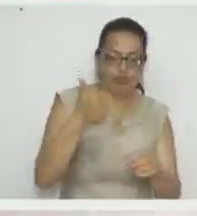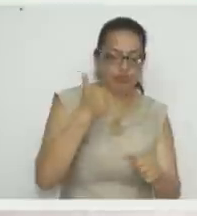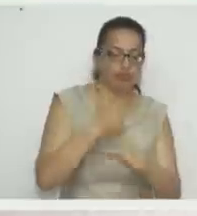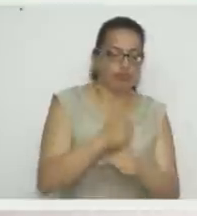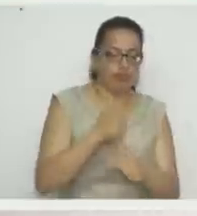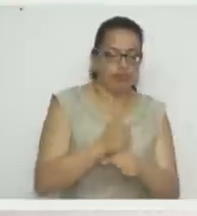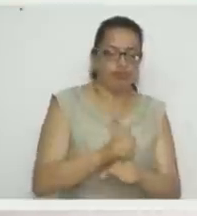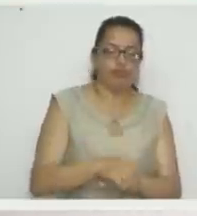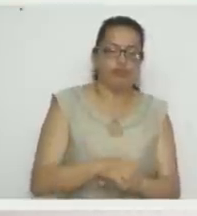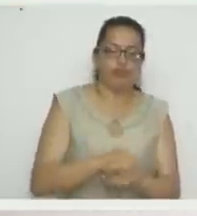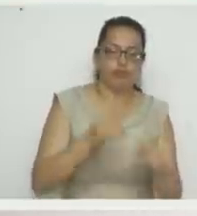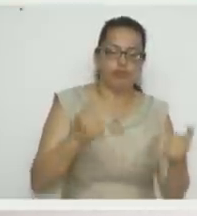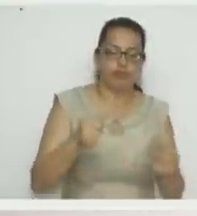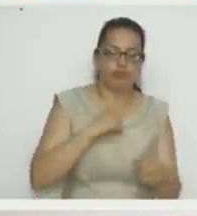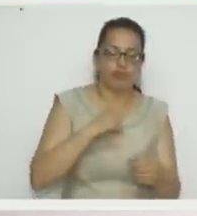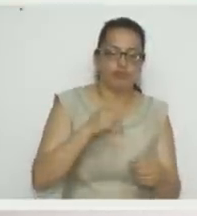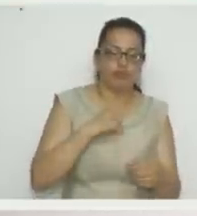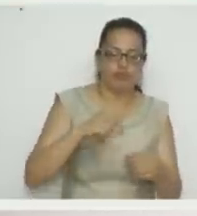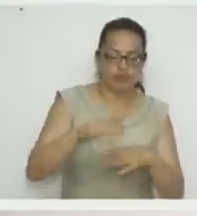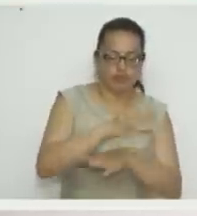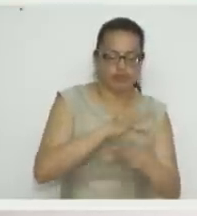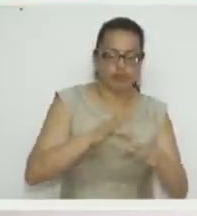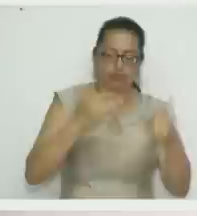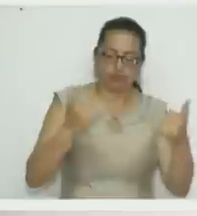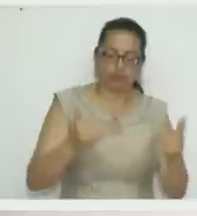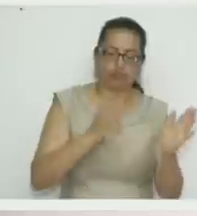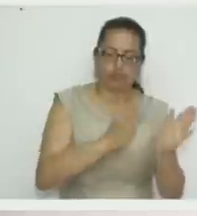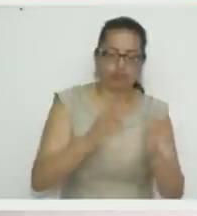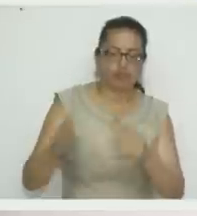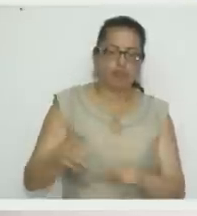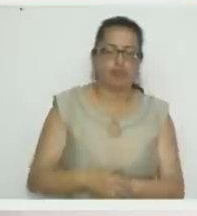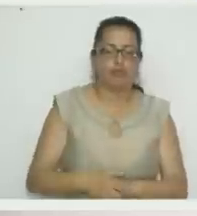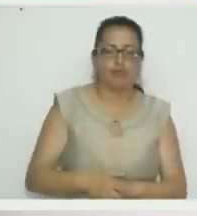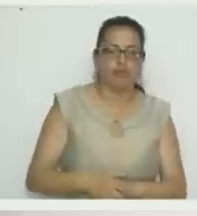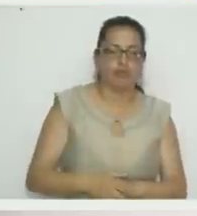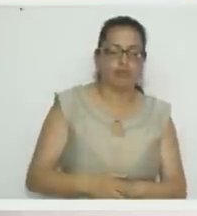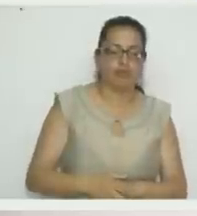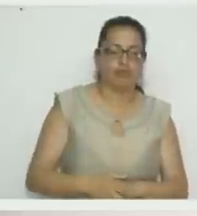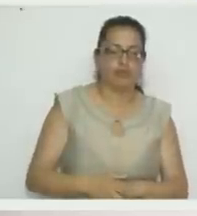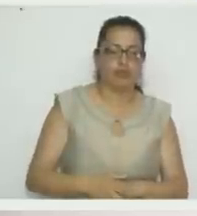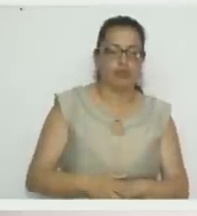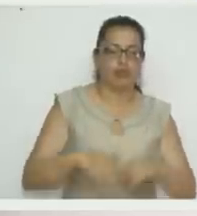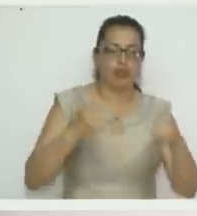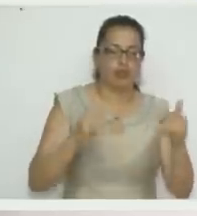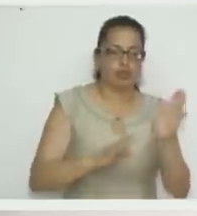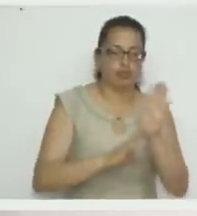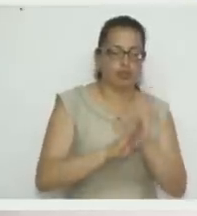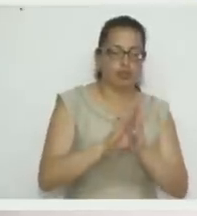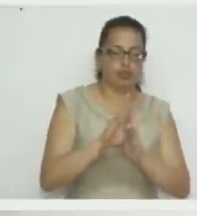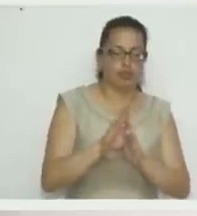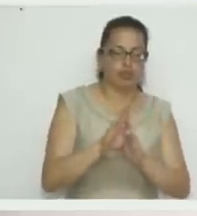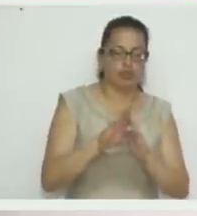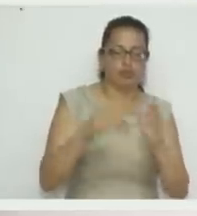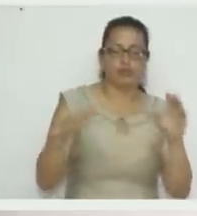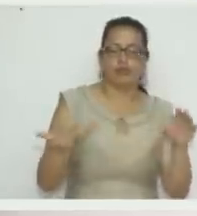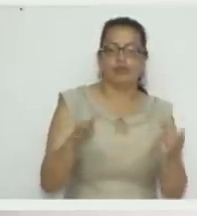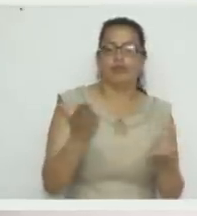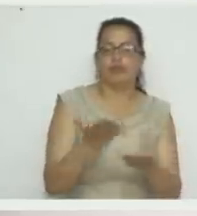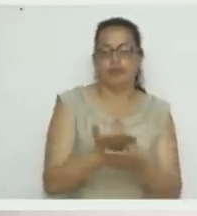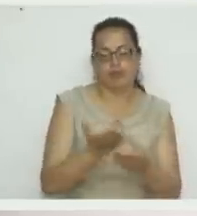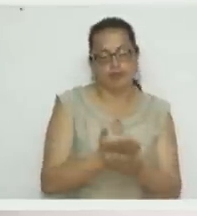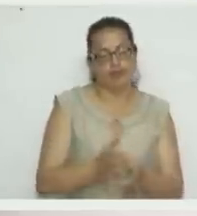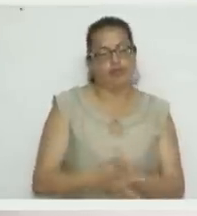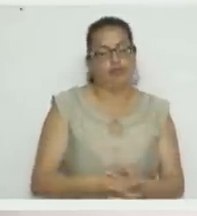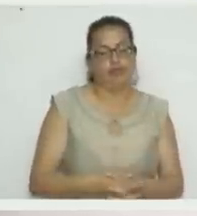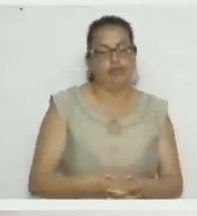Listo. Acá ya tengo todo listo. Y ahorita vamos a empezar a armar nuestro sobre. Acá tenemos